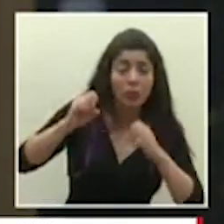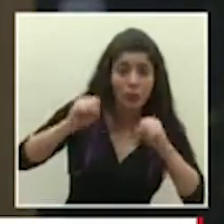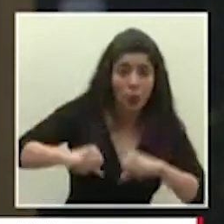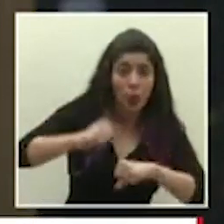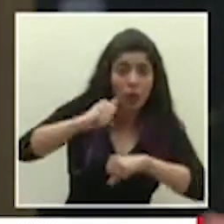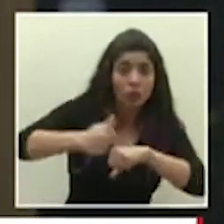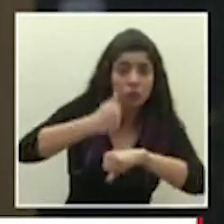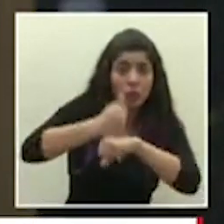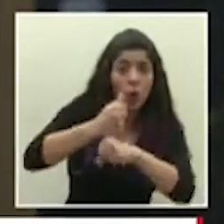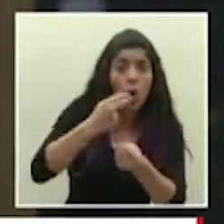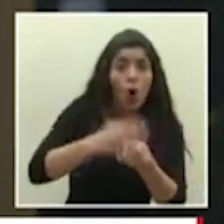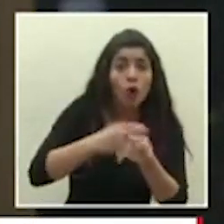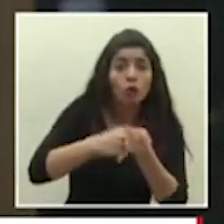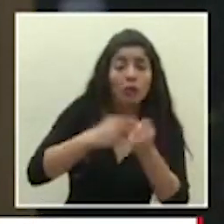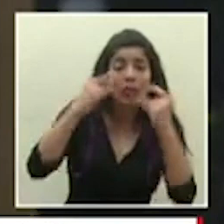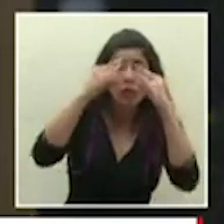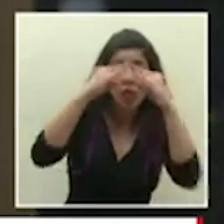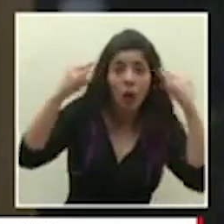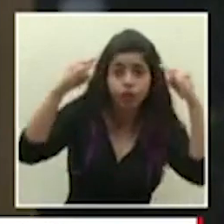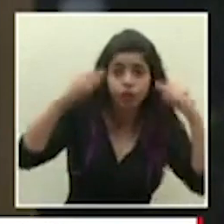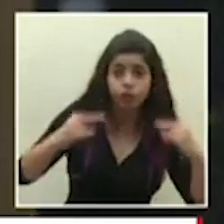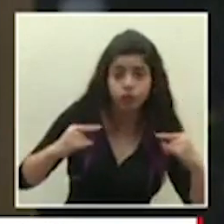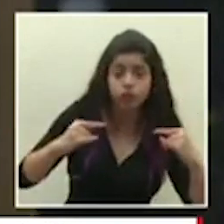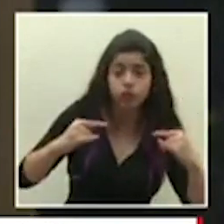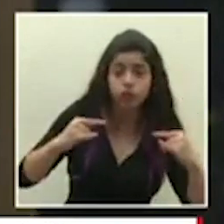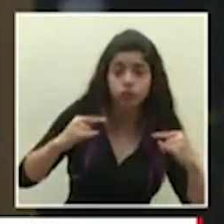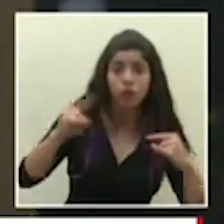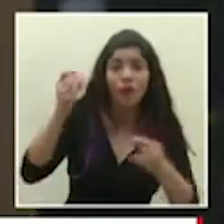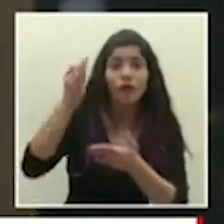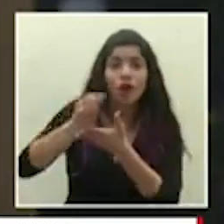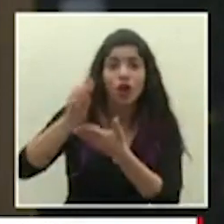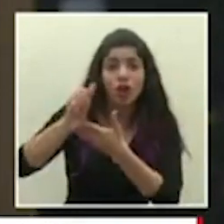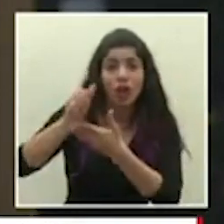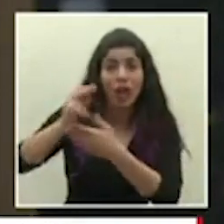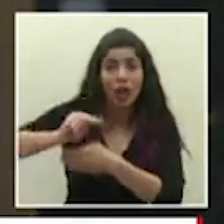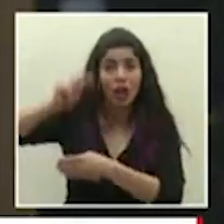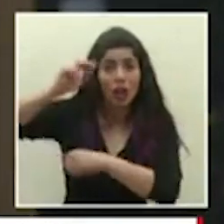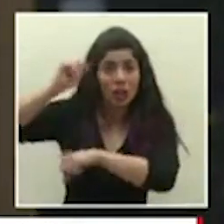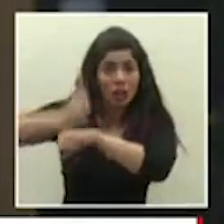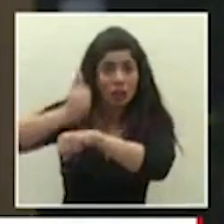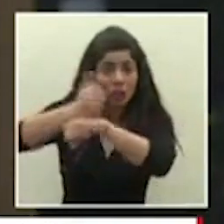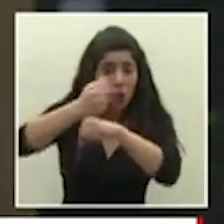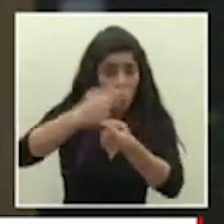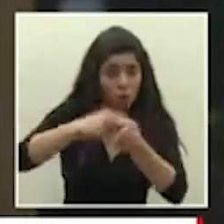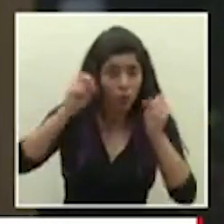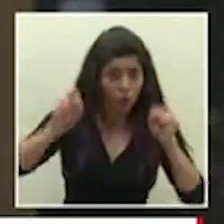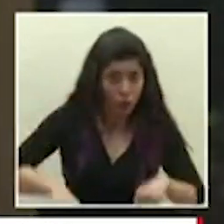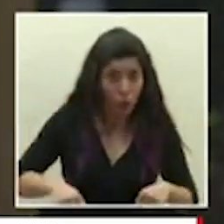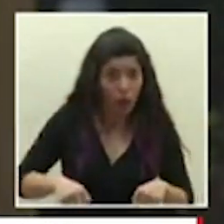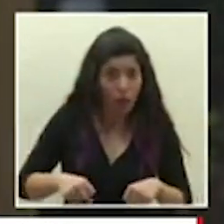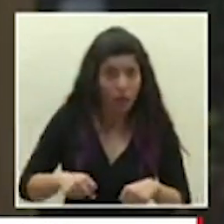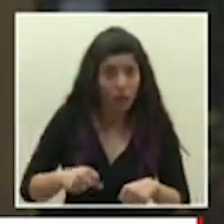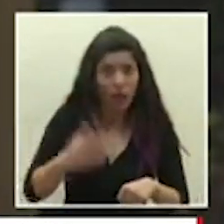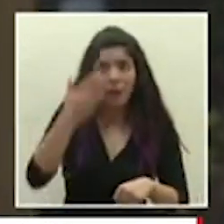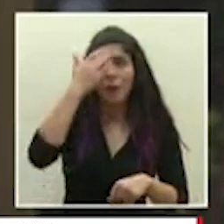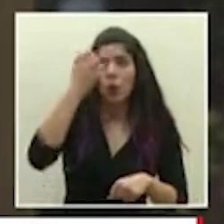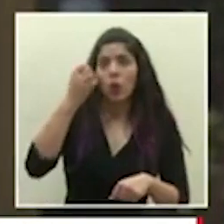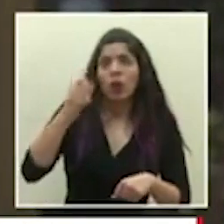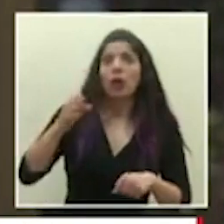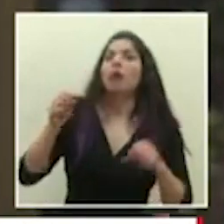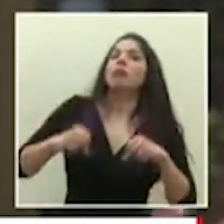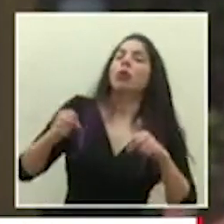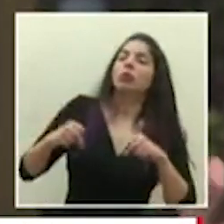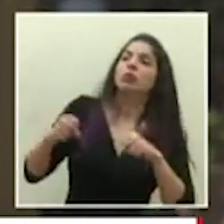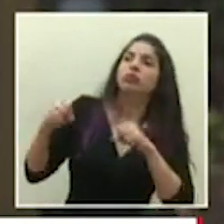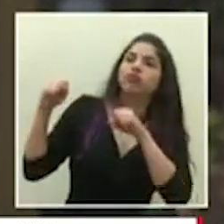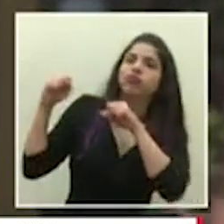hospitales campaña en la frontera norte ante la posibilidad de una desbandada